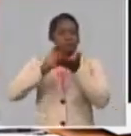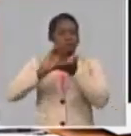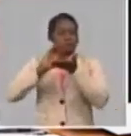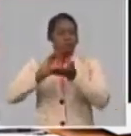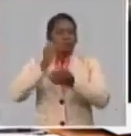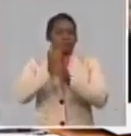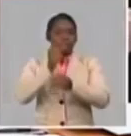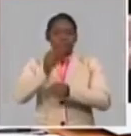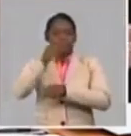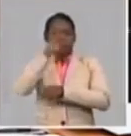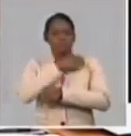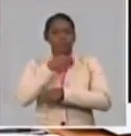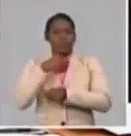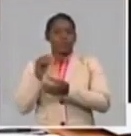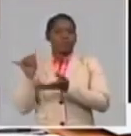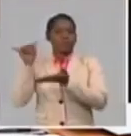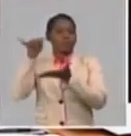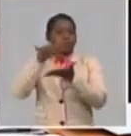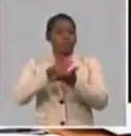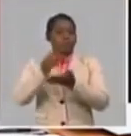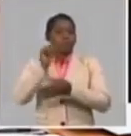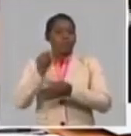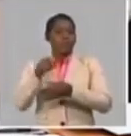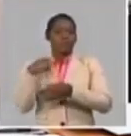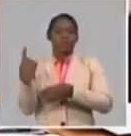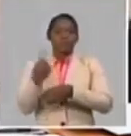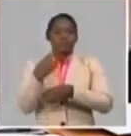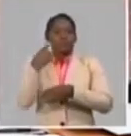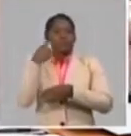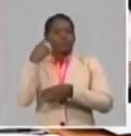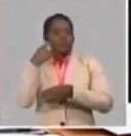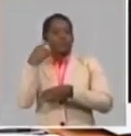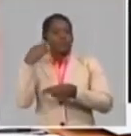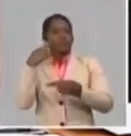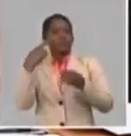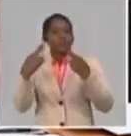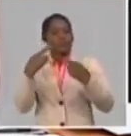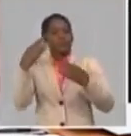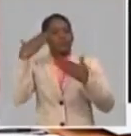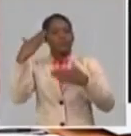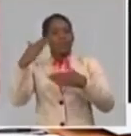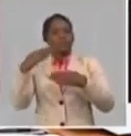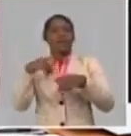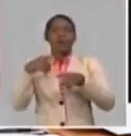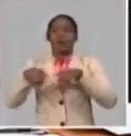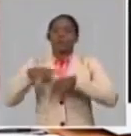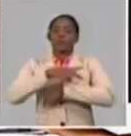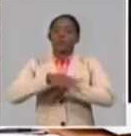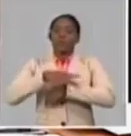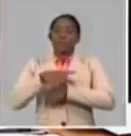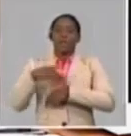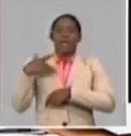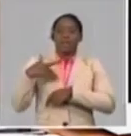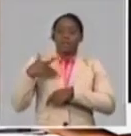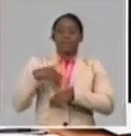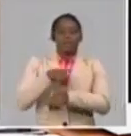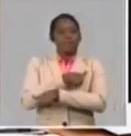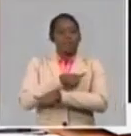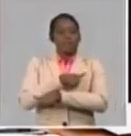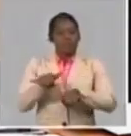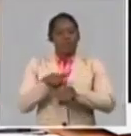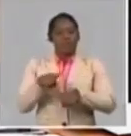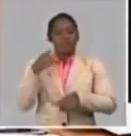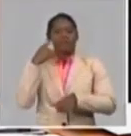Bueno, ya estamos en contacto con las centrales sindicales de Argentina y de allí saldrán ellos a combatir también para desmoronar esos